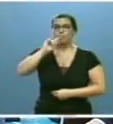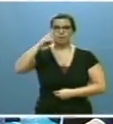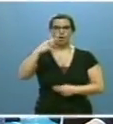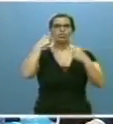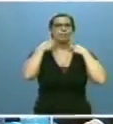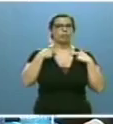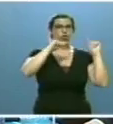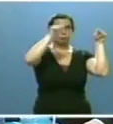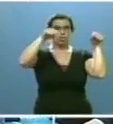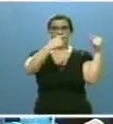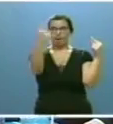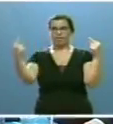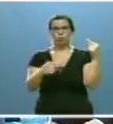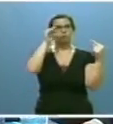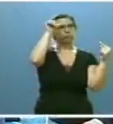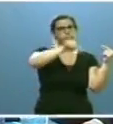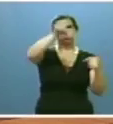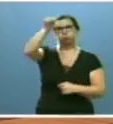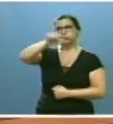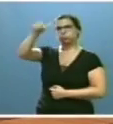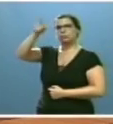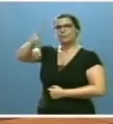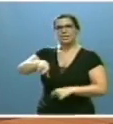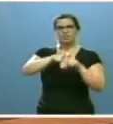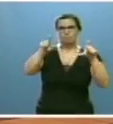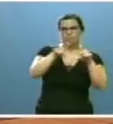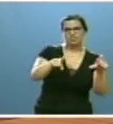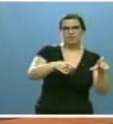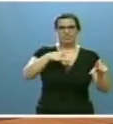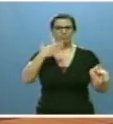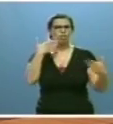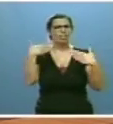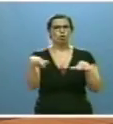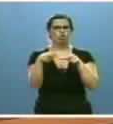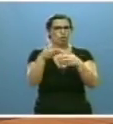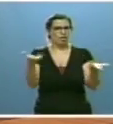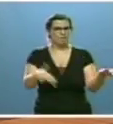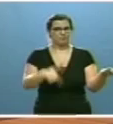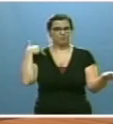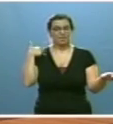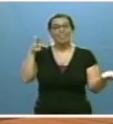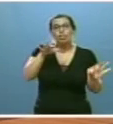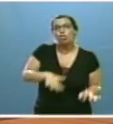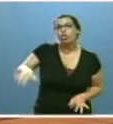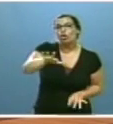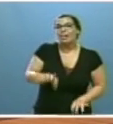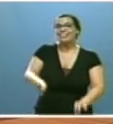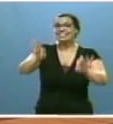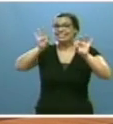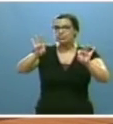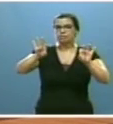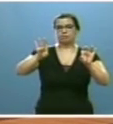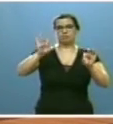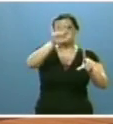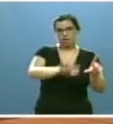provinciales y a los agentes del diálogo social. Se trata de zonas específicas del territorio